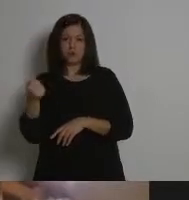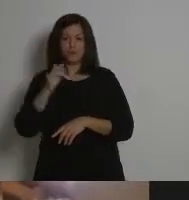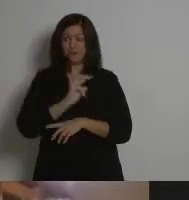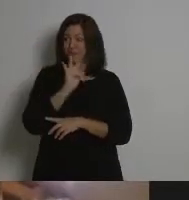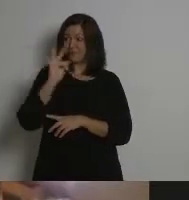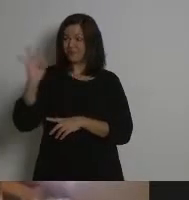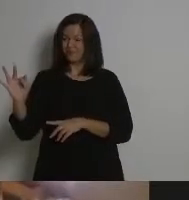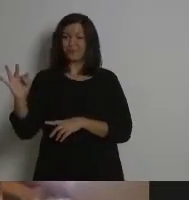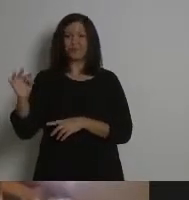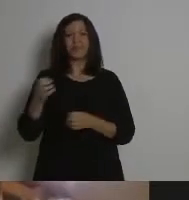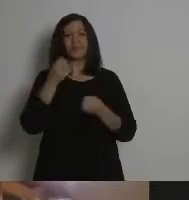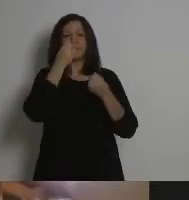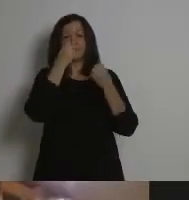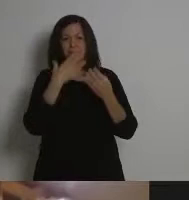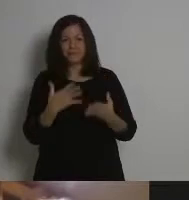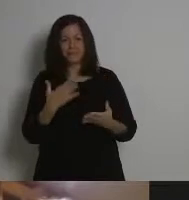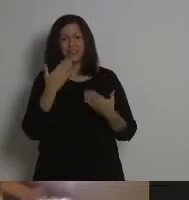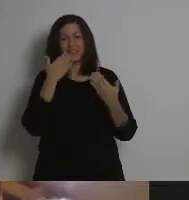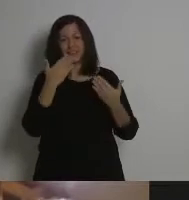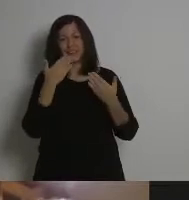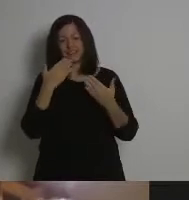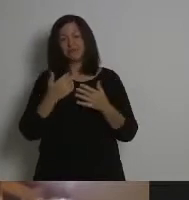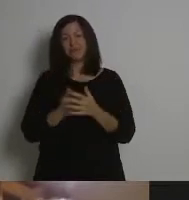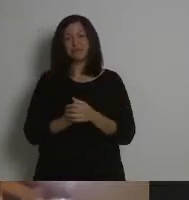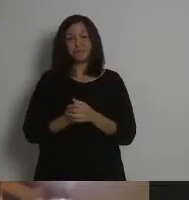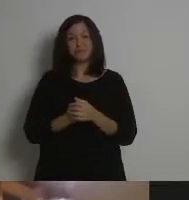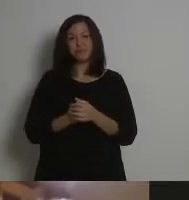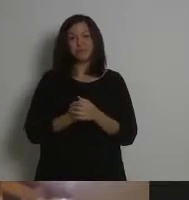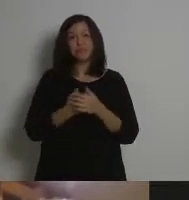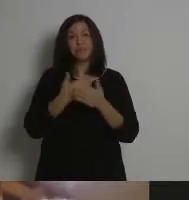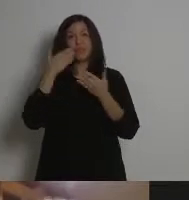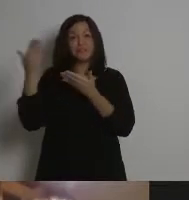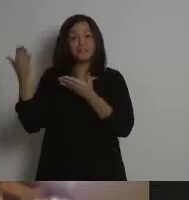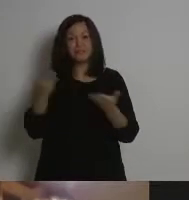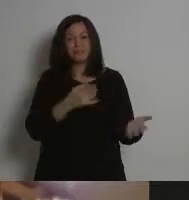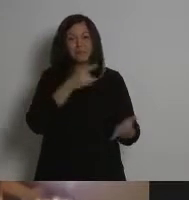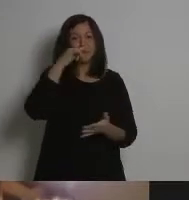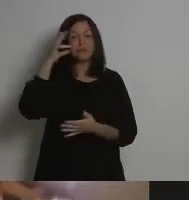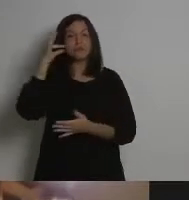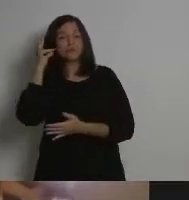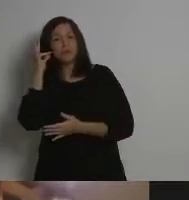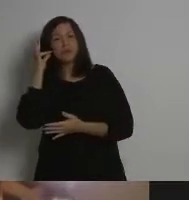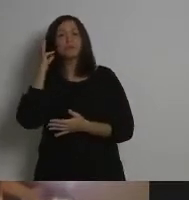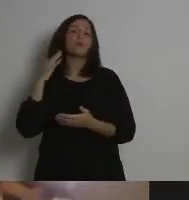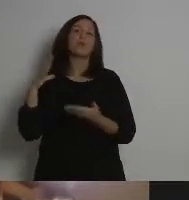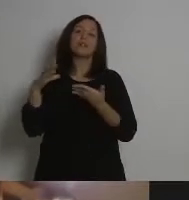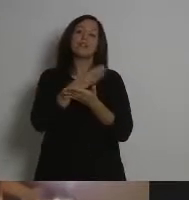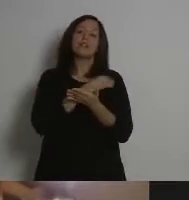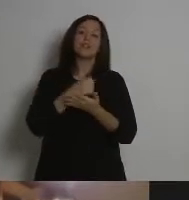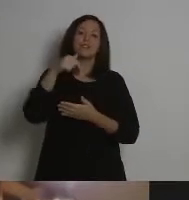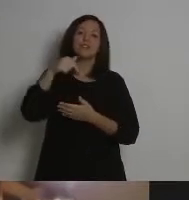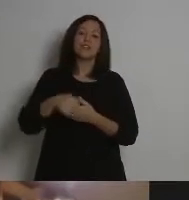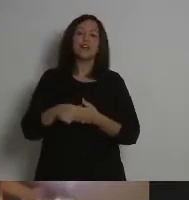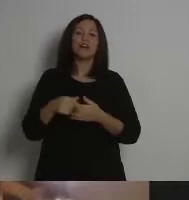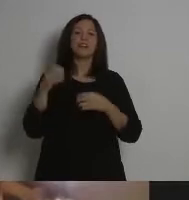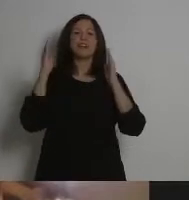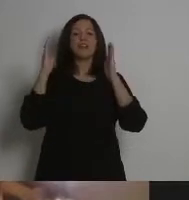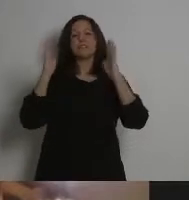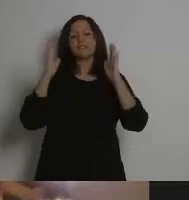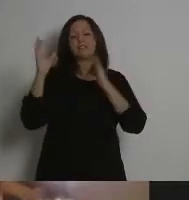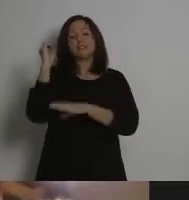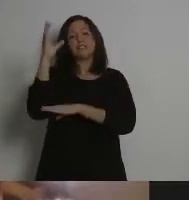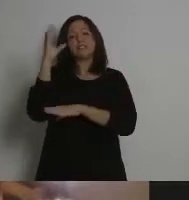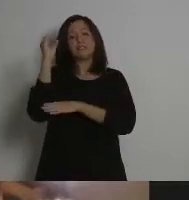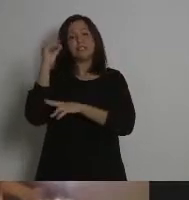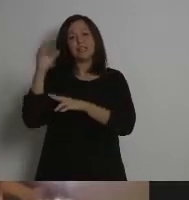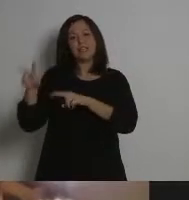Muchas gracias, Asumta. Muchas gracias, Asumta. Bienvenidos y bienvenidas a la Agricultura y